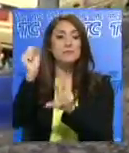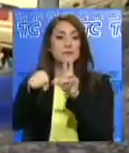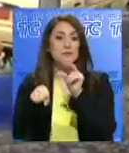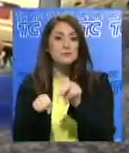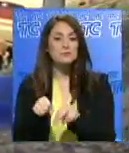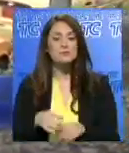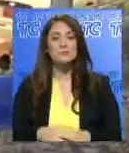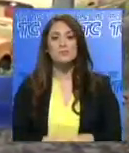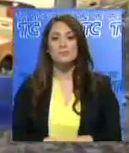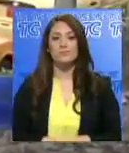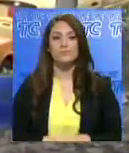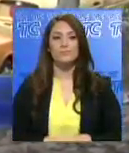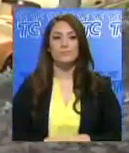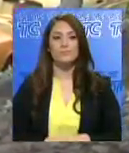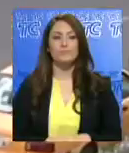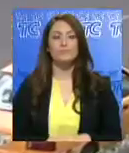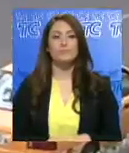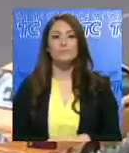informe.